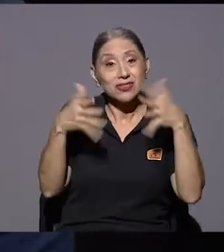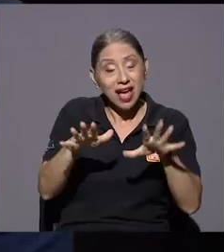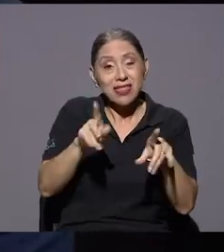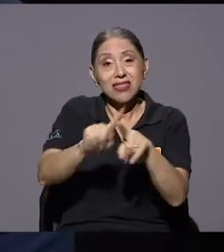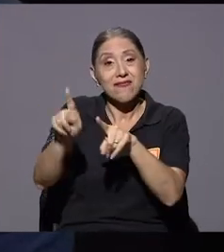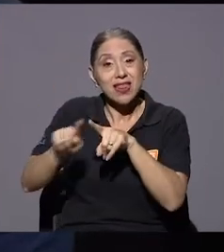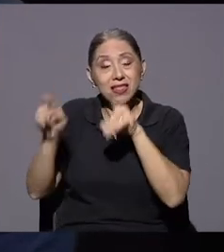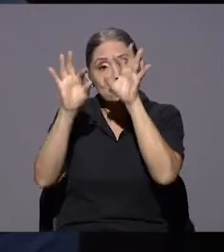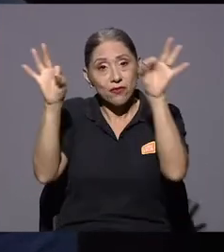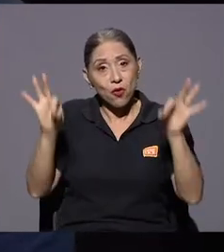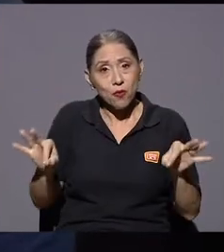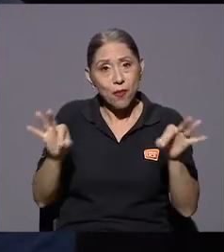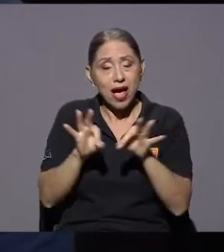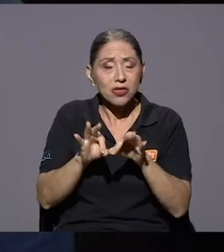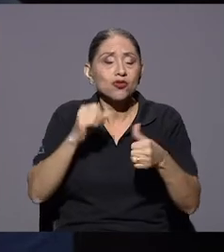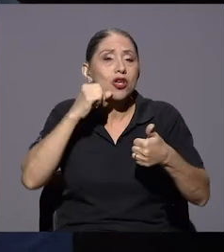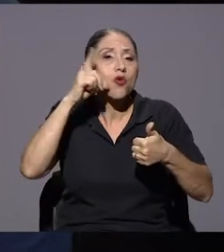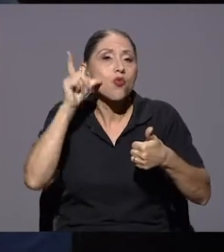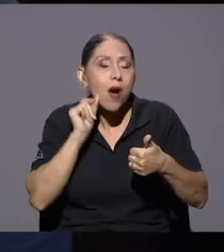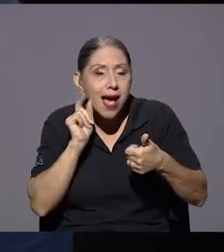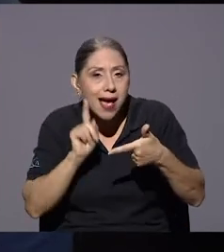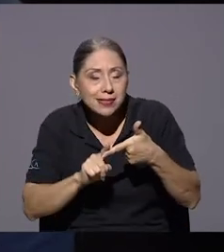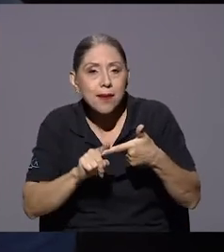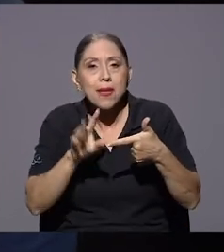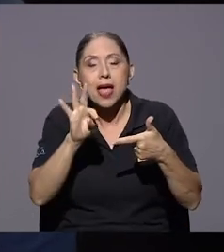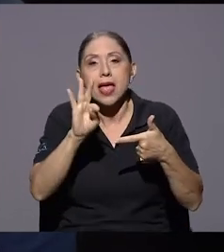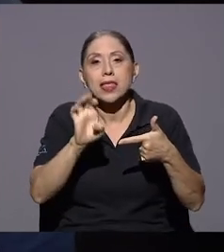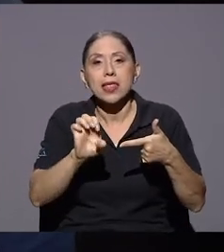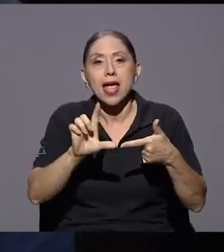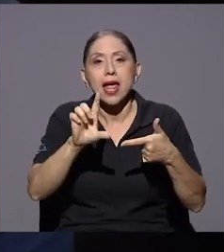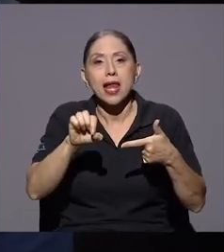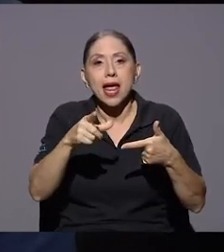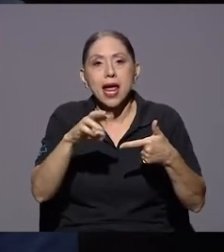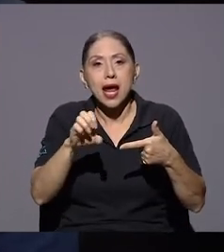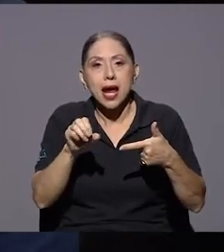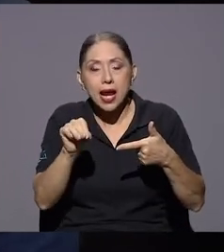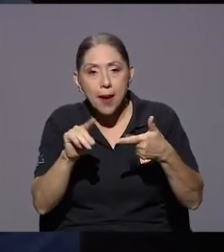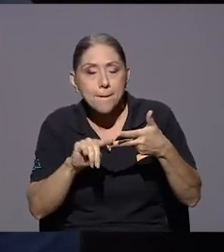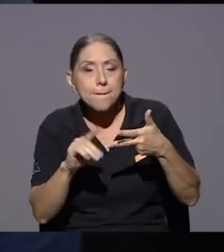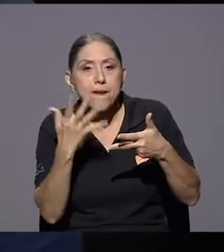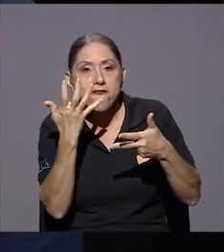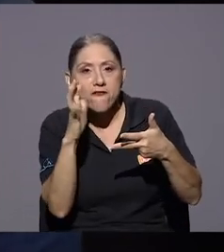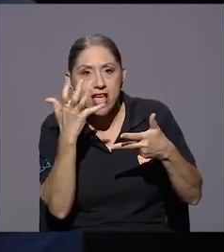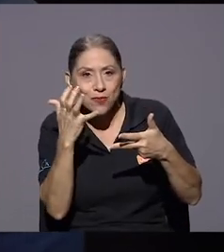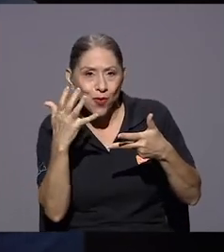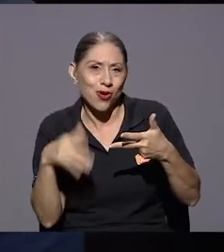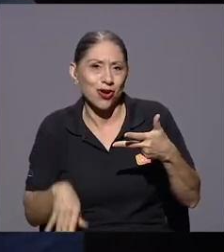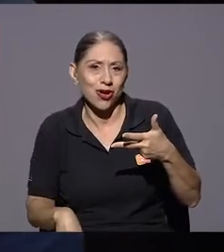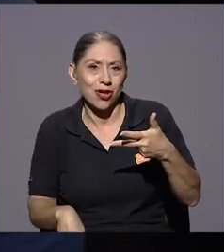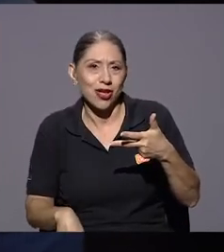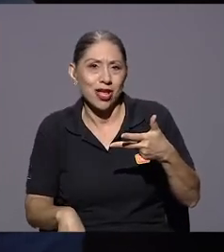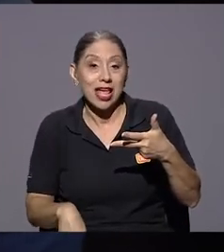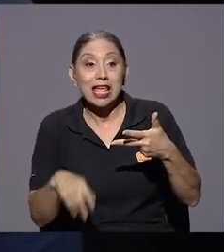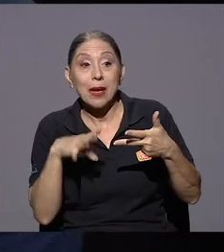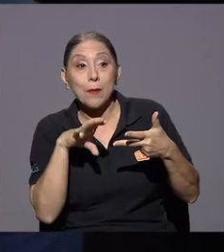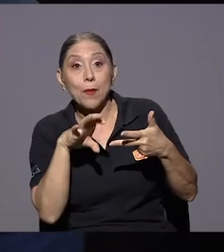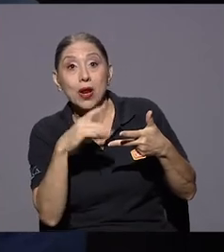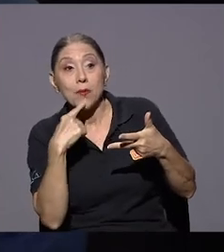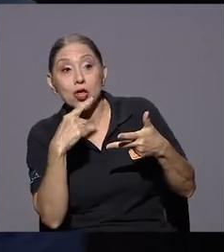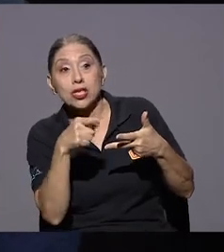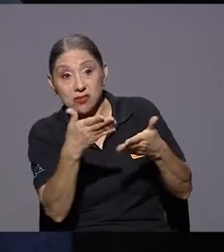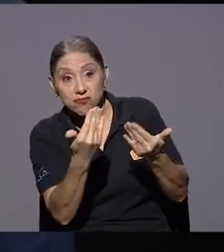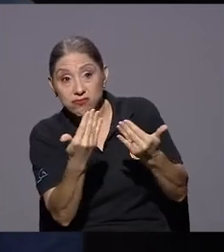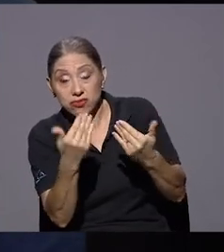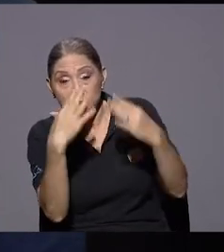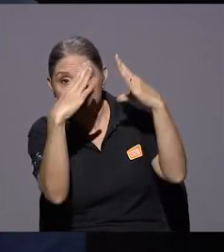diferentes formatos en WhatsApp en Telegram tiene varias páginas en Facebook que pide por ejemplo que la gente les mande información para